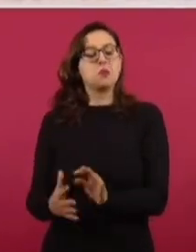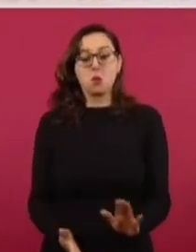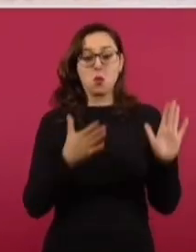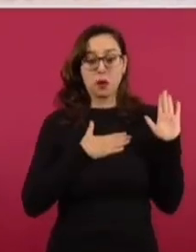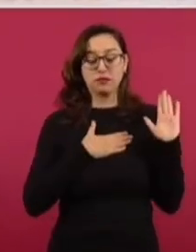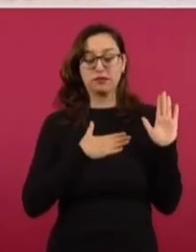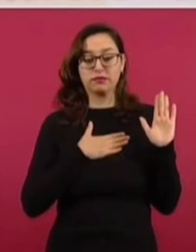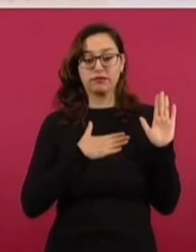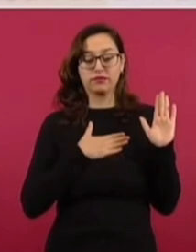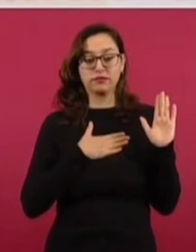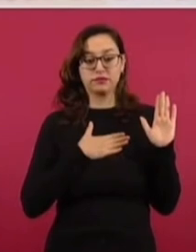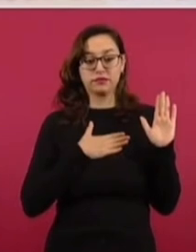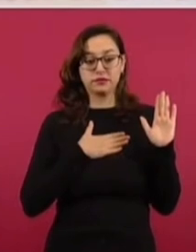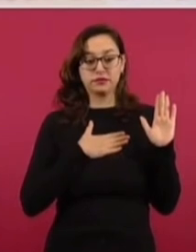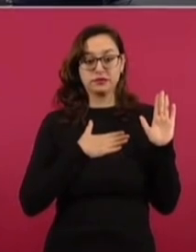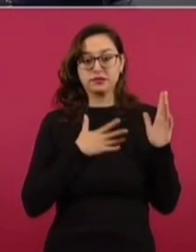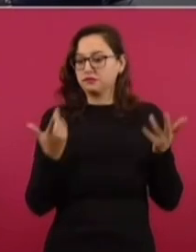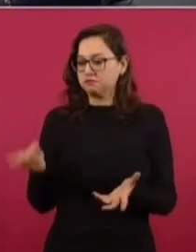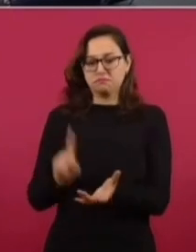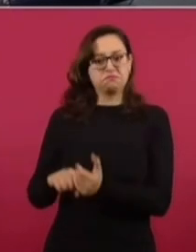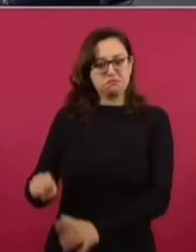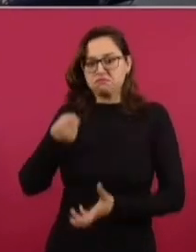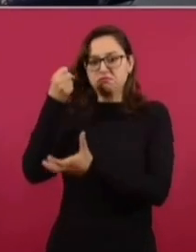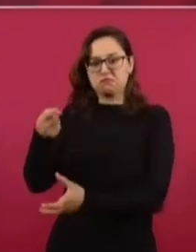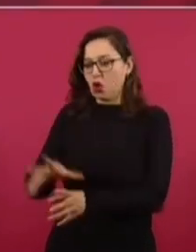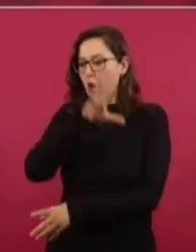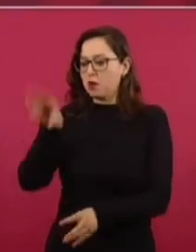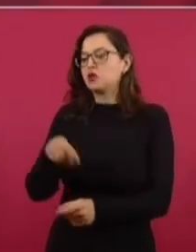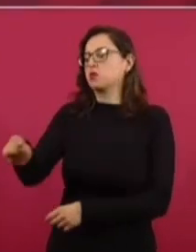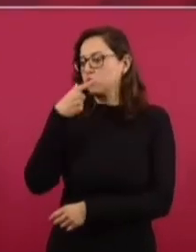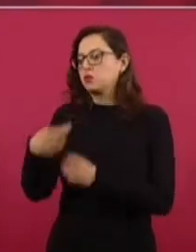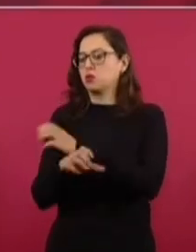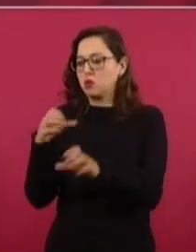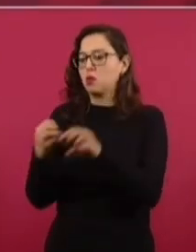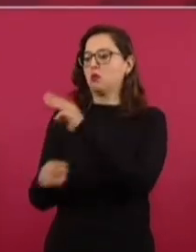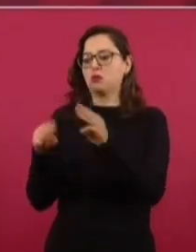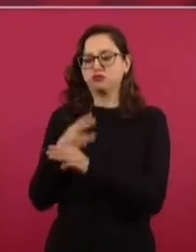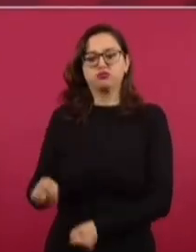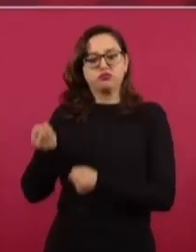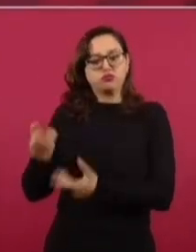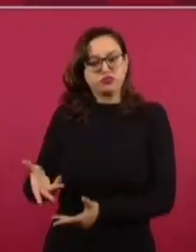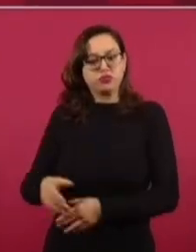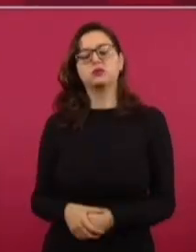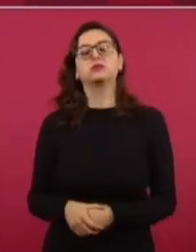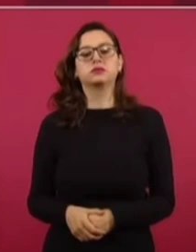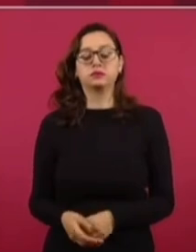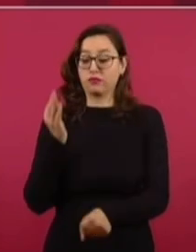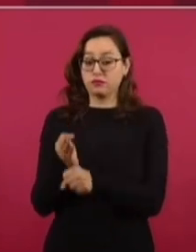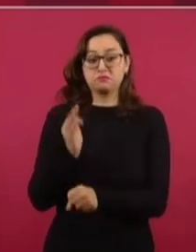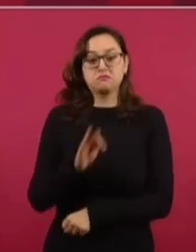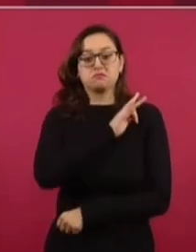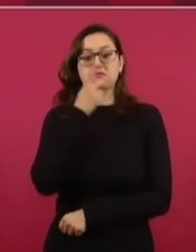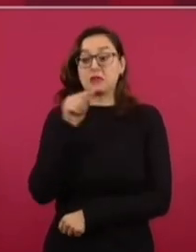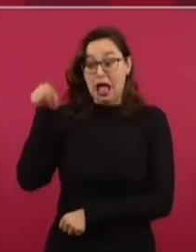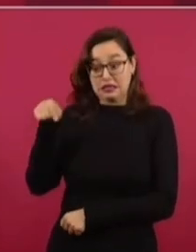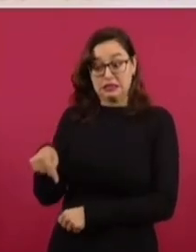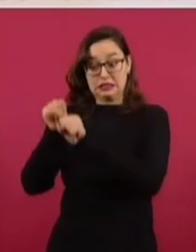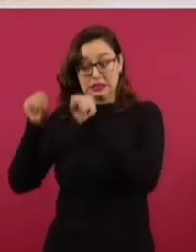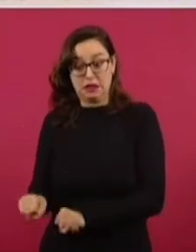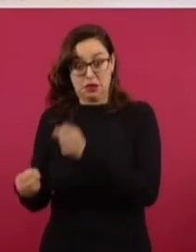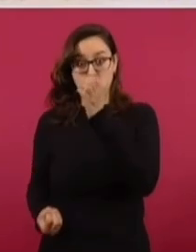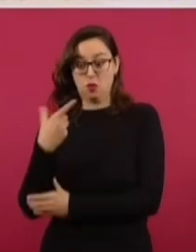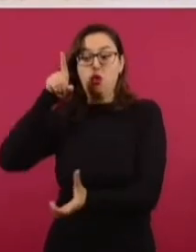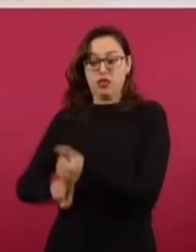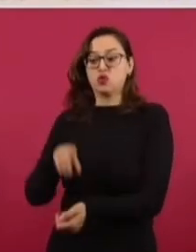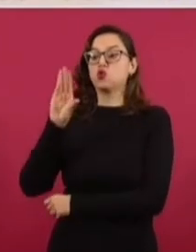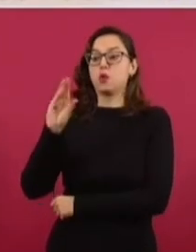que tenemos con todos los recursos. Yo puedo decir hoy que ya tenemos 90 por ciento de abasto de medicamentos, no puedo decir 100.